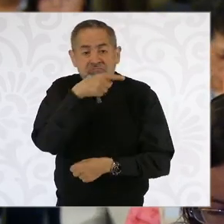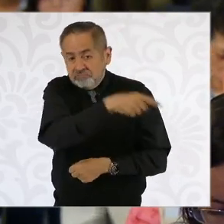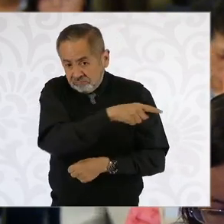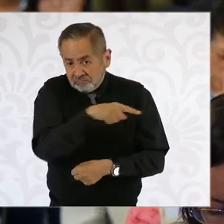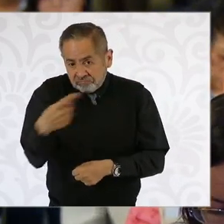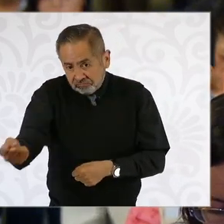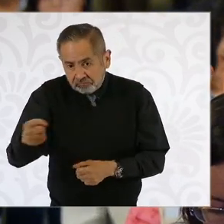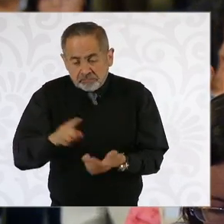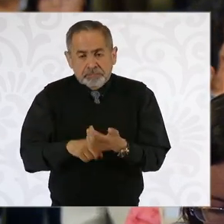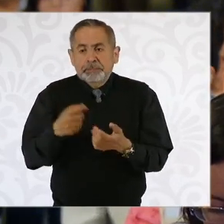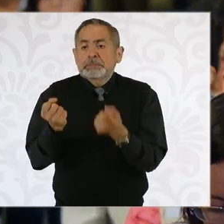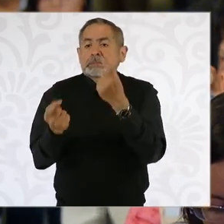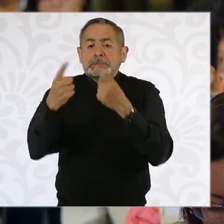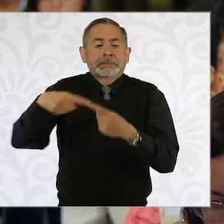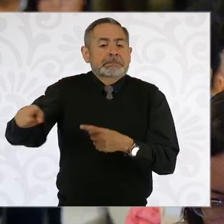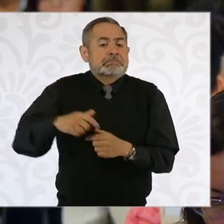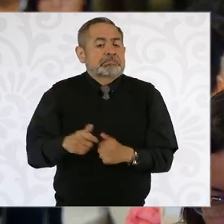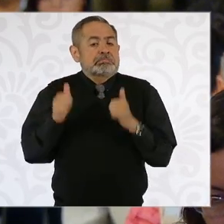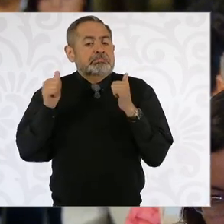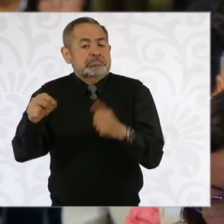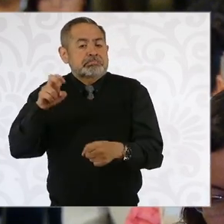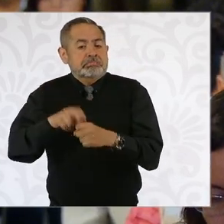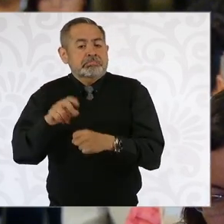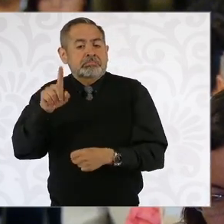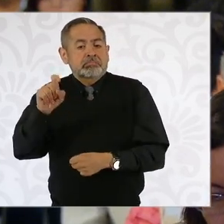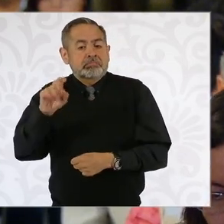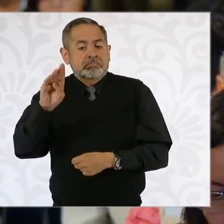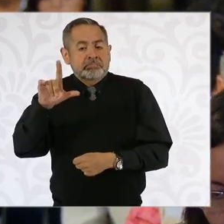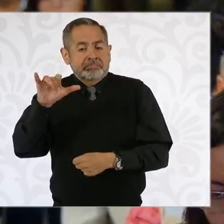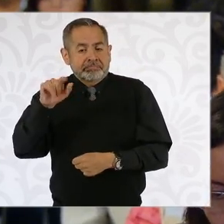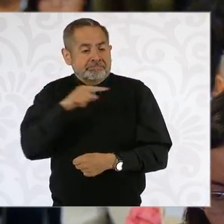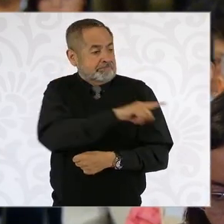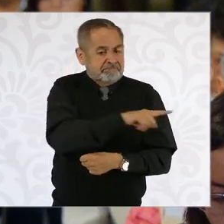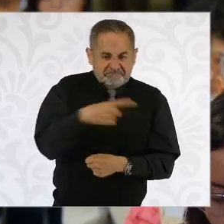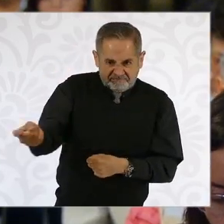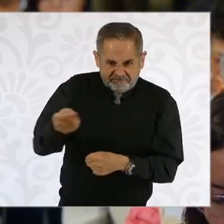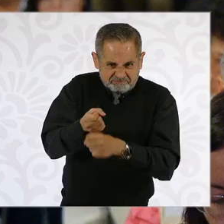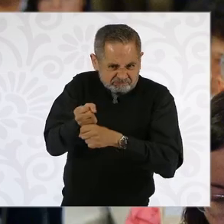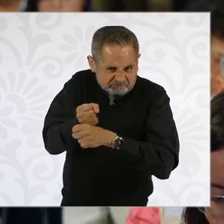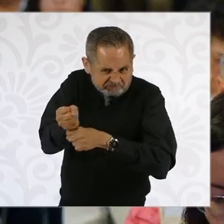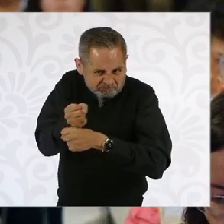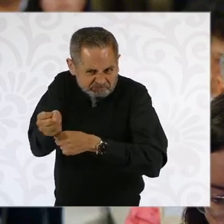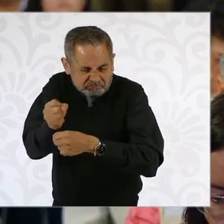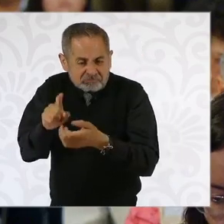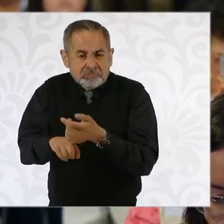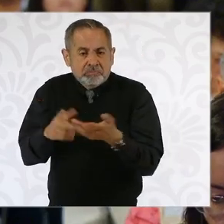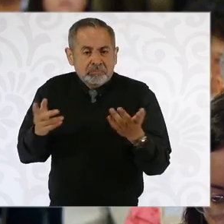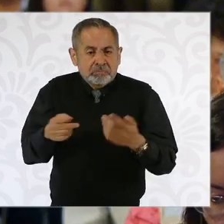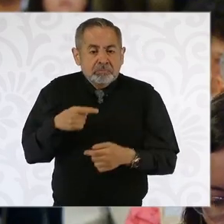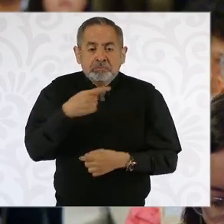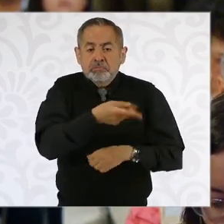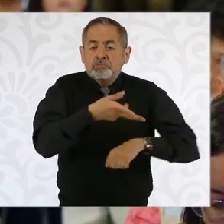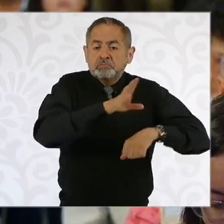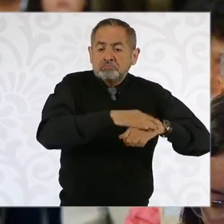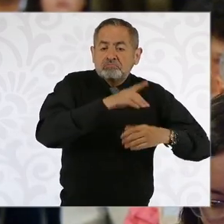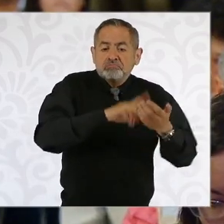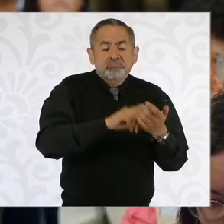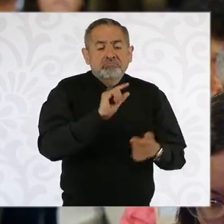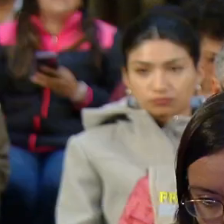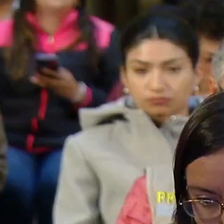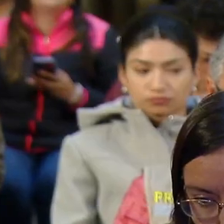Incluso sobrevivientes de la masacre de Aguas Blancas después fueron perseguidos por Genaro García Luna, a instancias incluso también de algunos